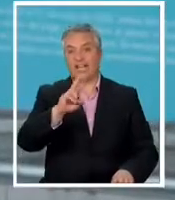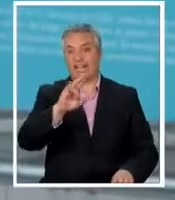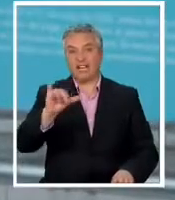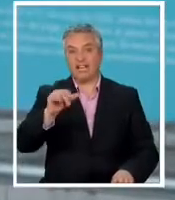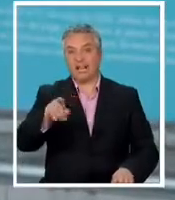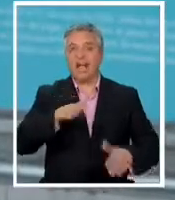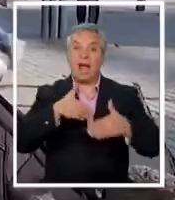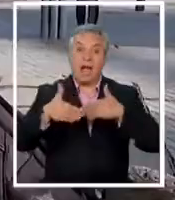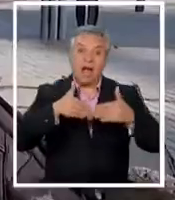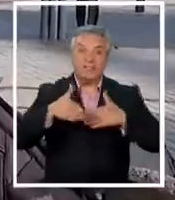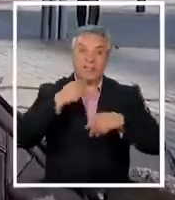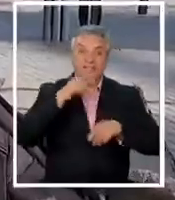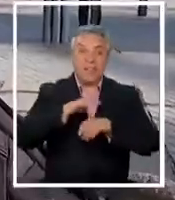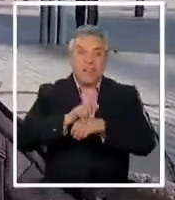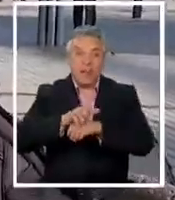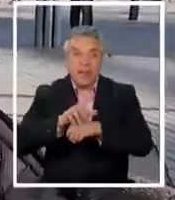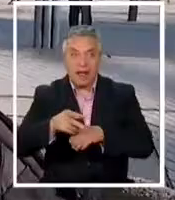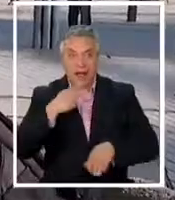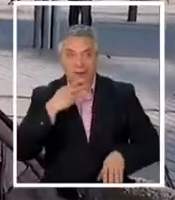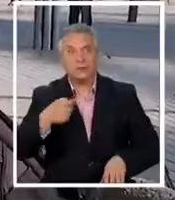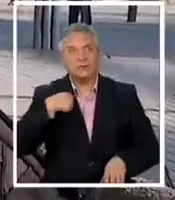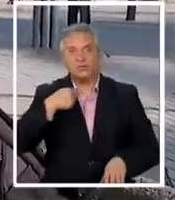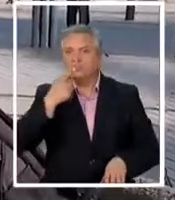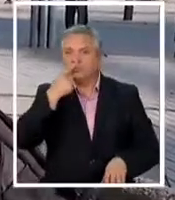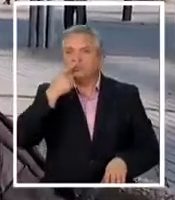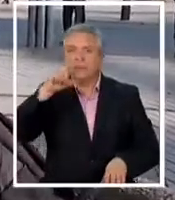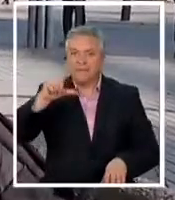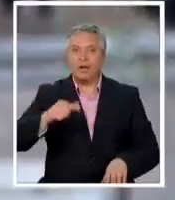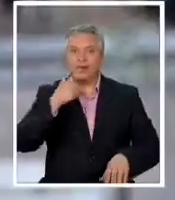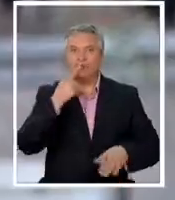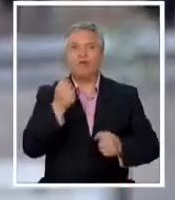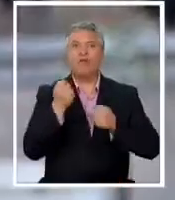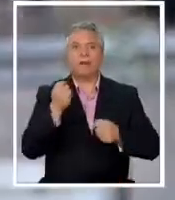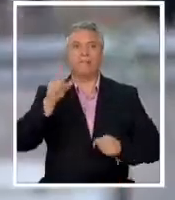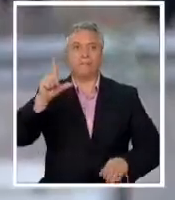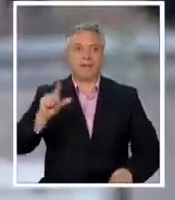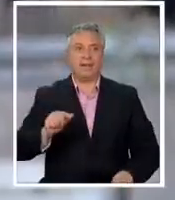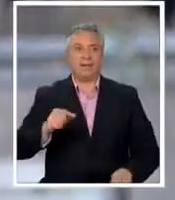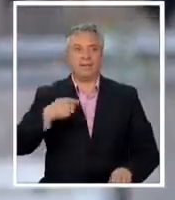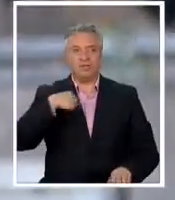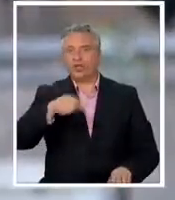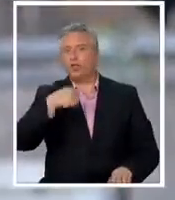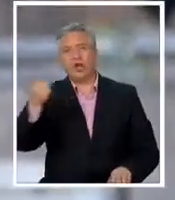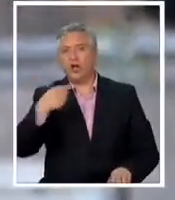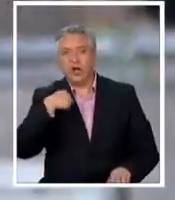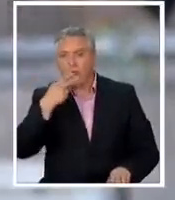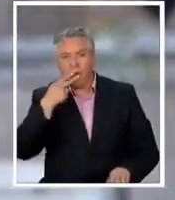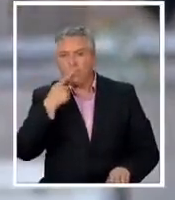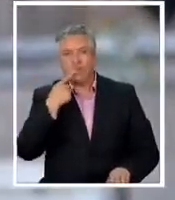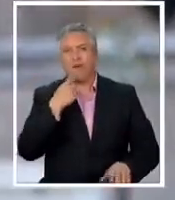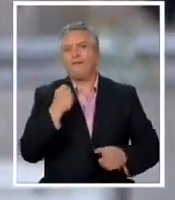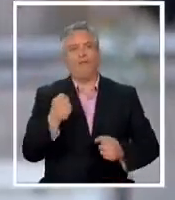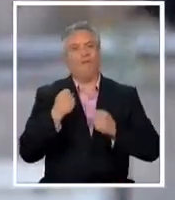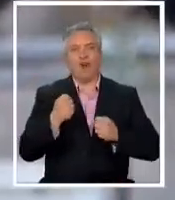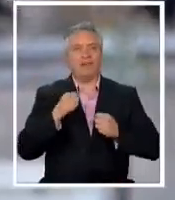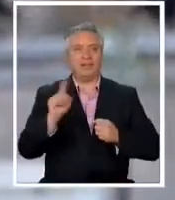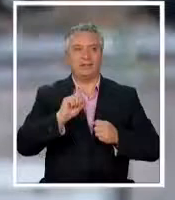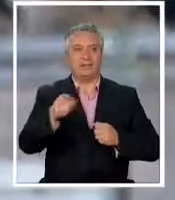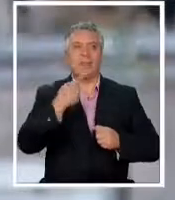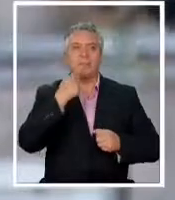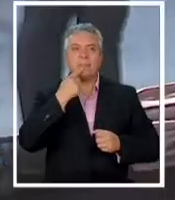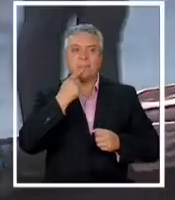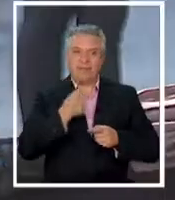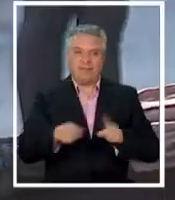fumo de naranja encuentro que es menos el olor y menos fuerte porque los otros lo siento muy fuerte y no sé tienen un sabor